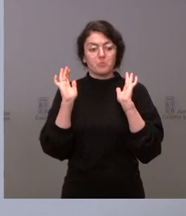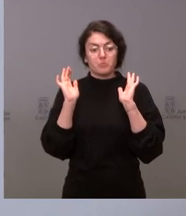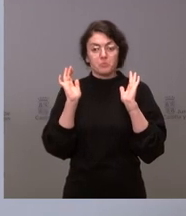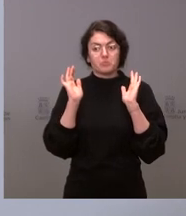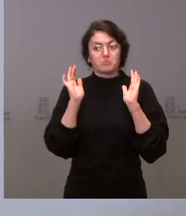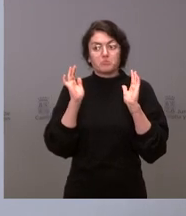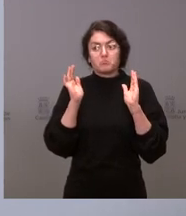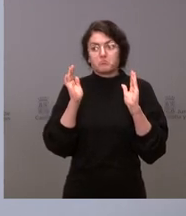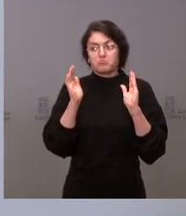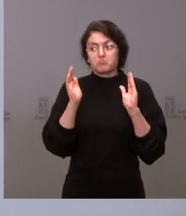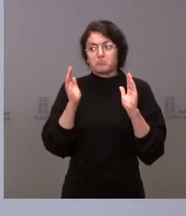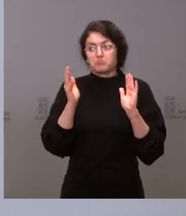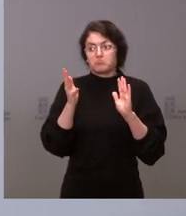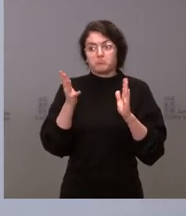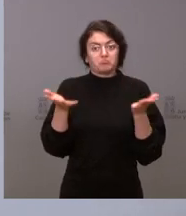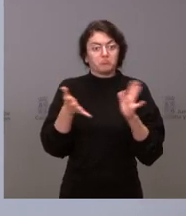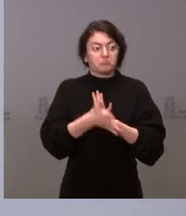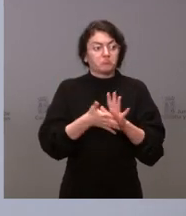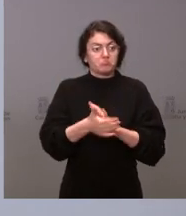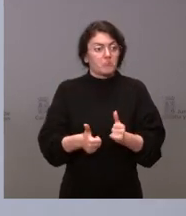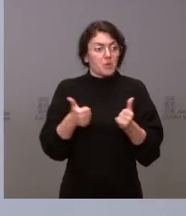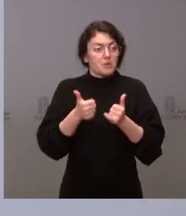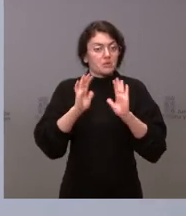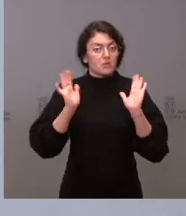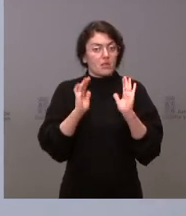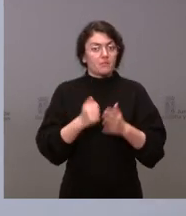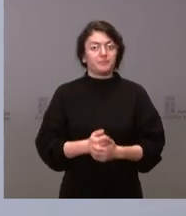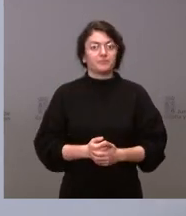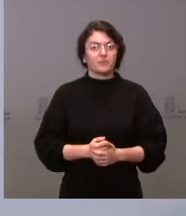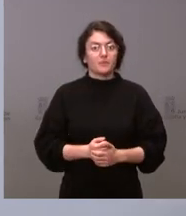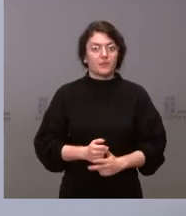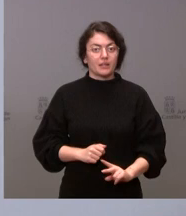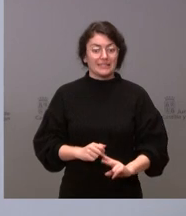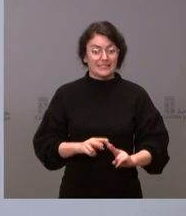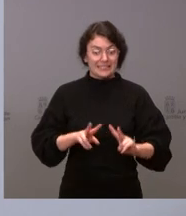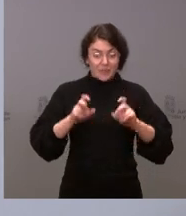reflexión. Respecto de la otra cuestión, le ha contestado antes